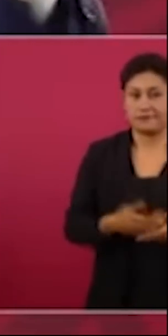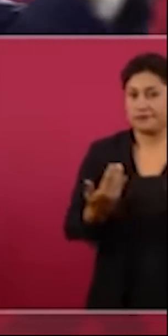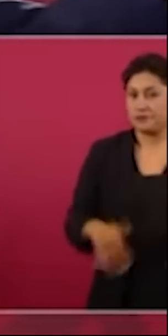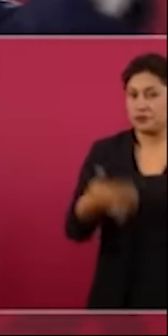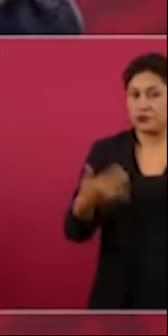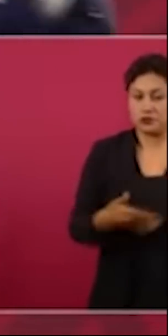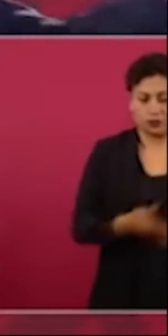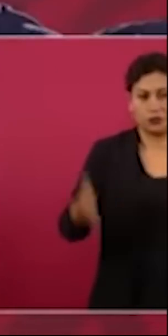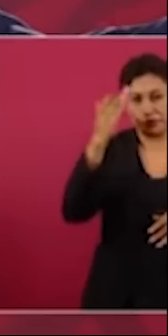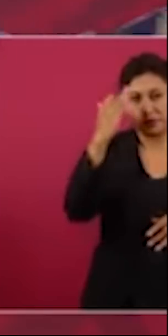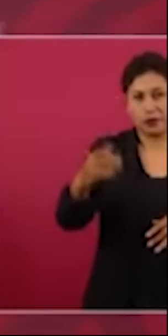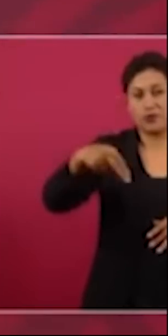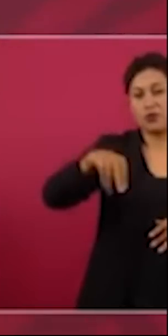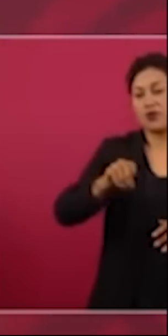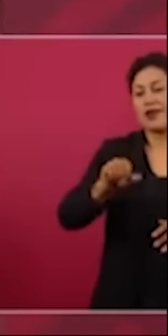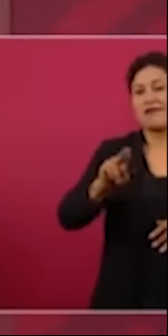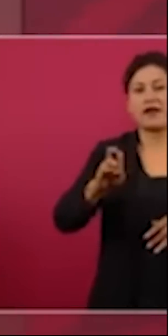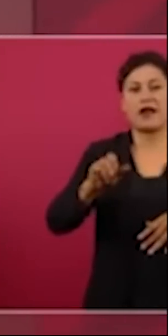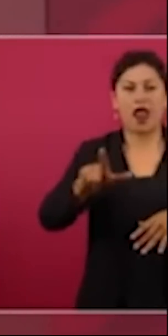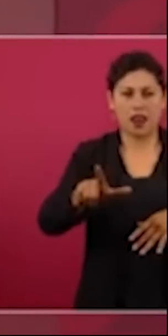neoliberal o neoporfirista